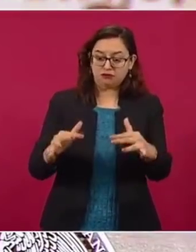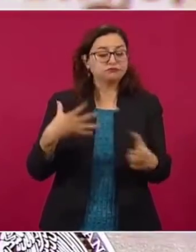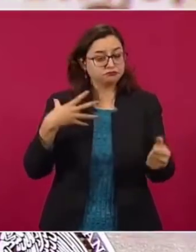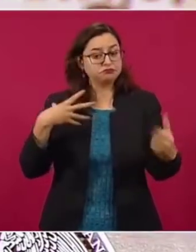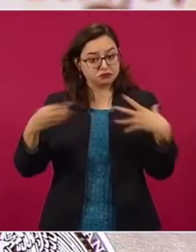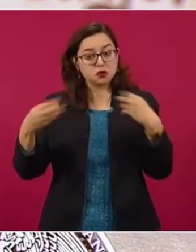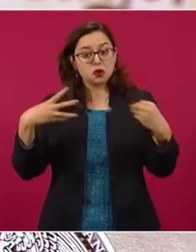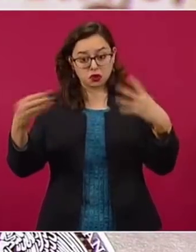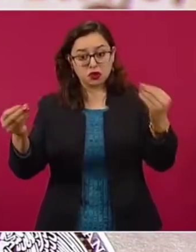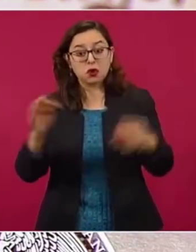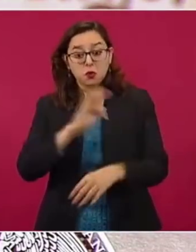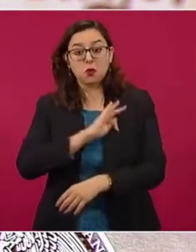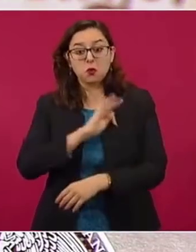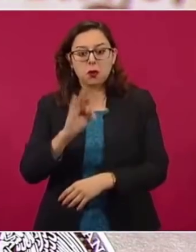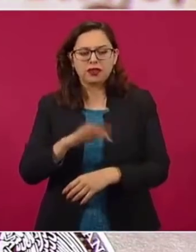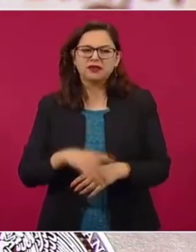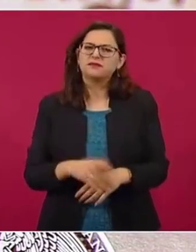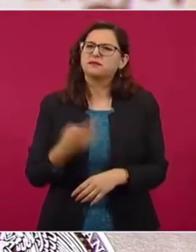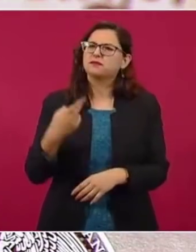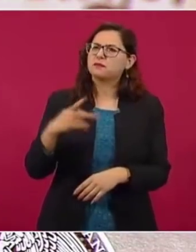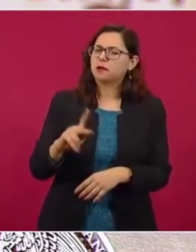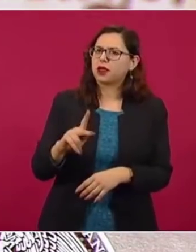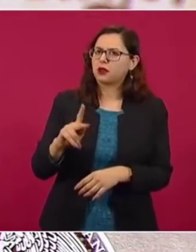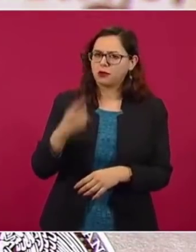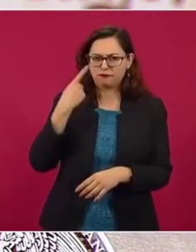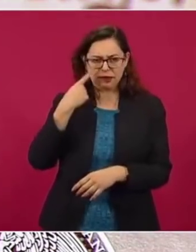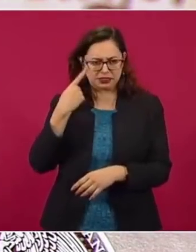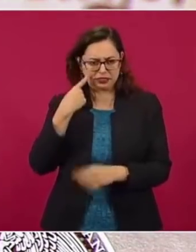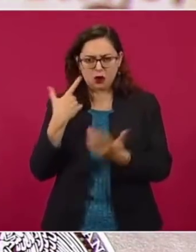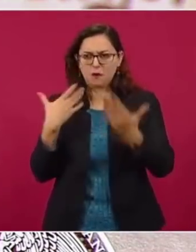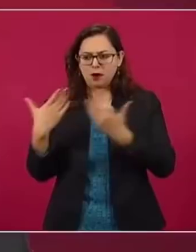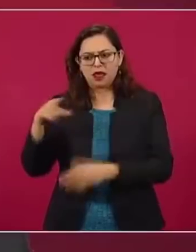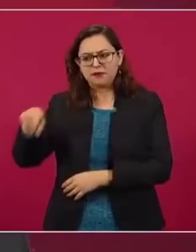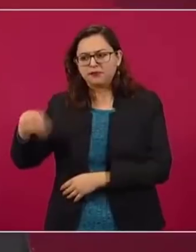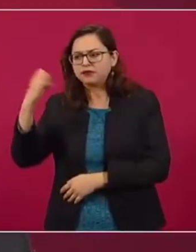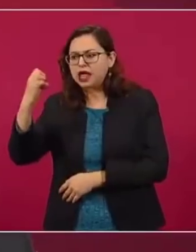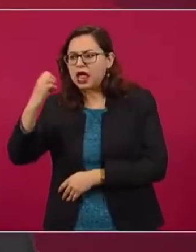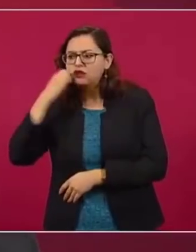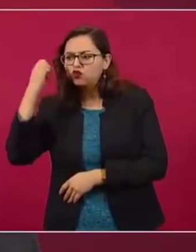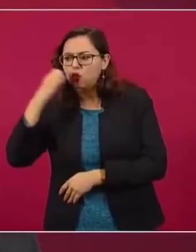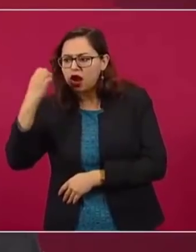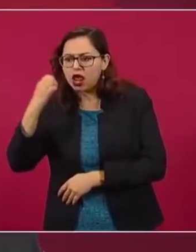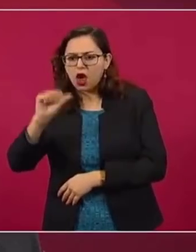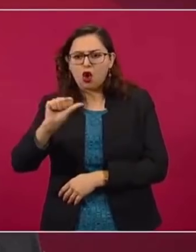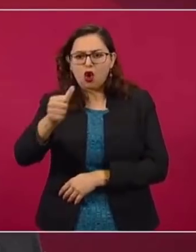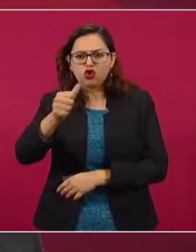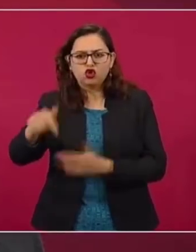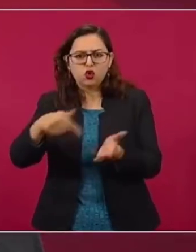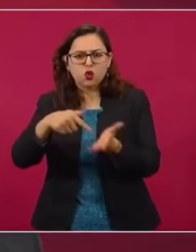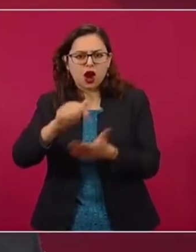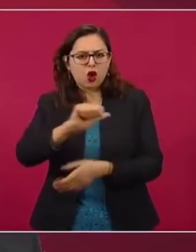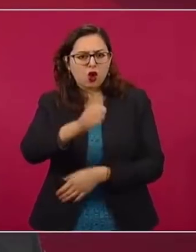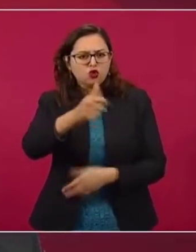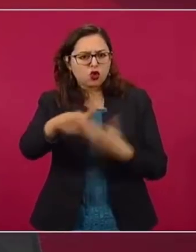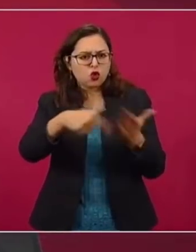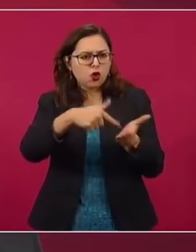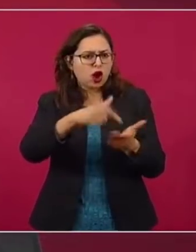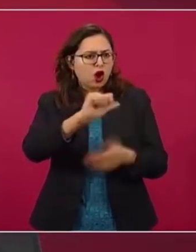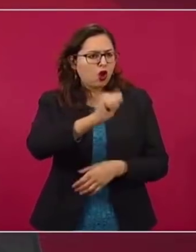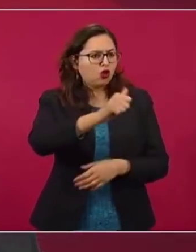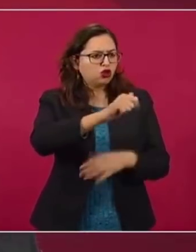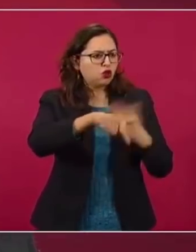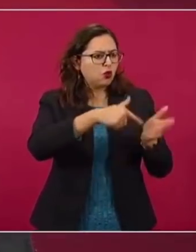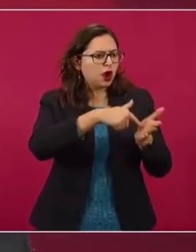si comparamos a las escuelas con múltiples otros espacios de uso público donde concurren tanto a personas